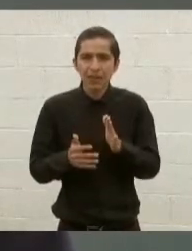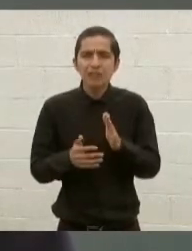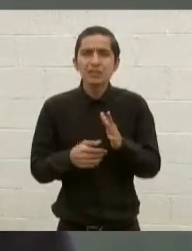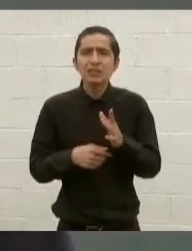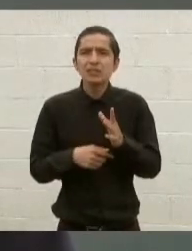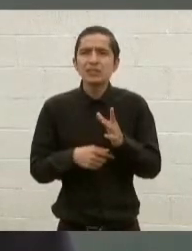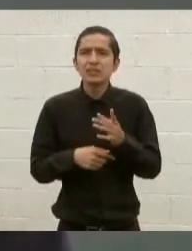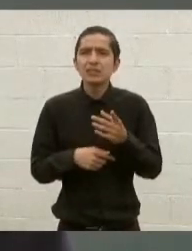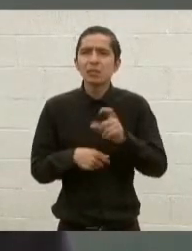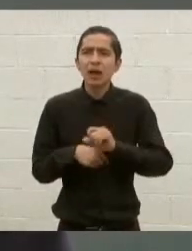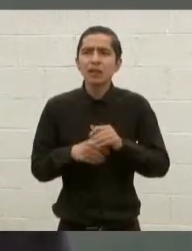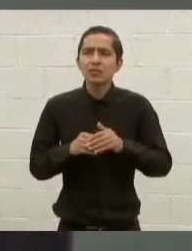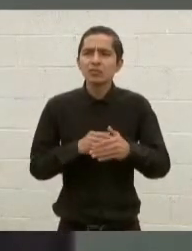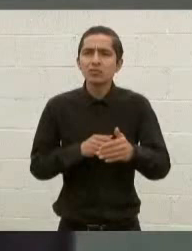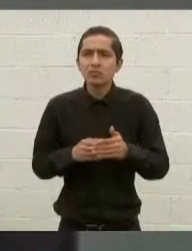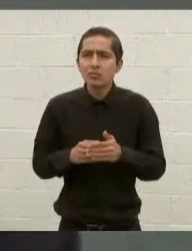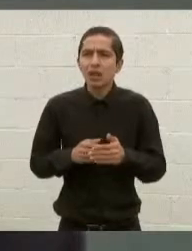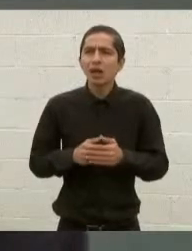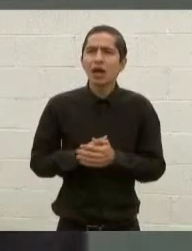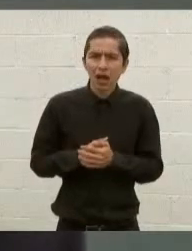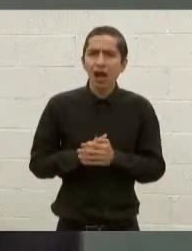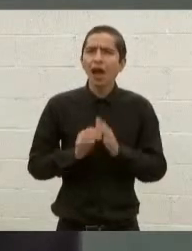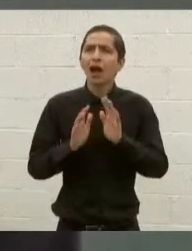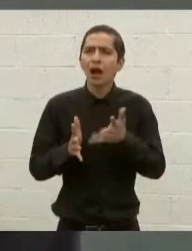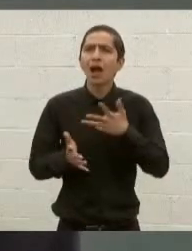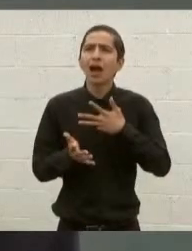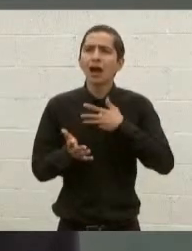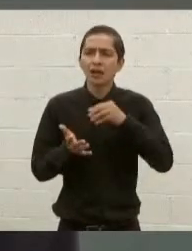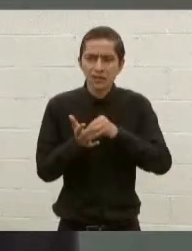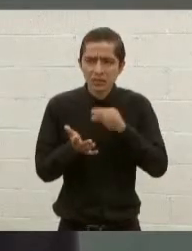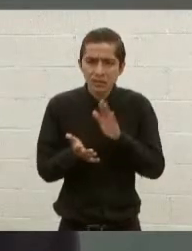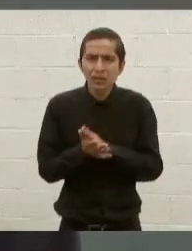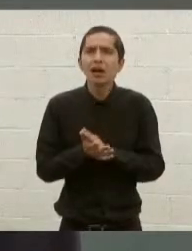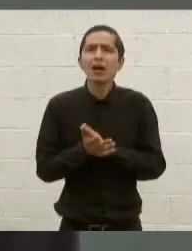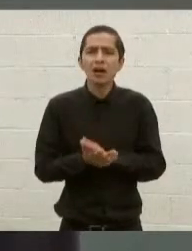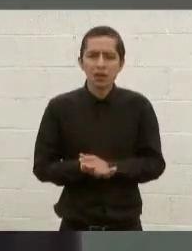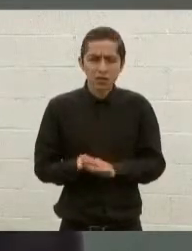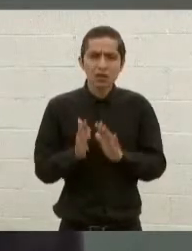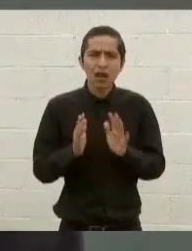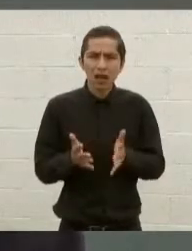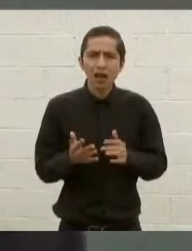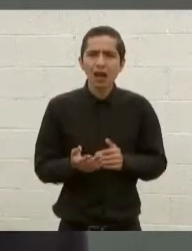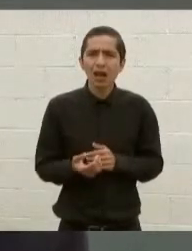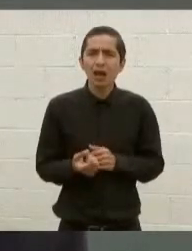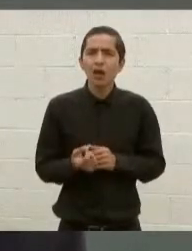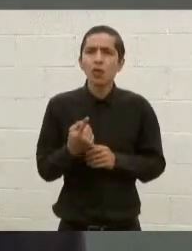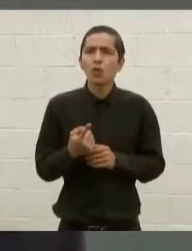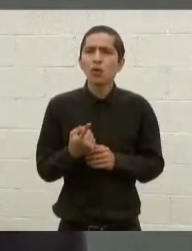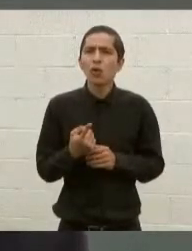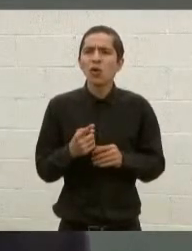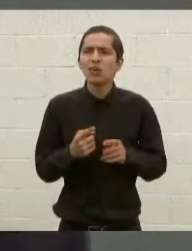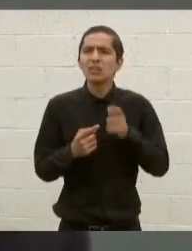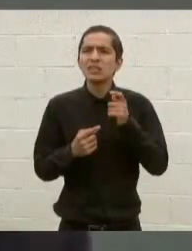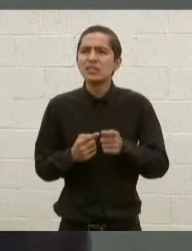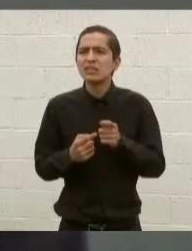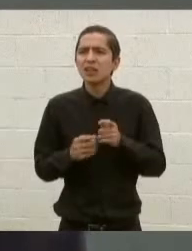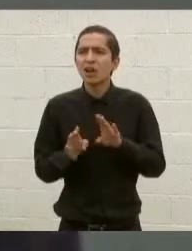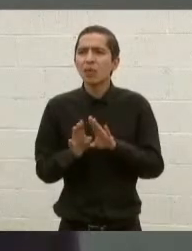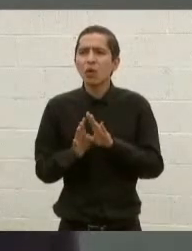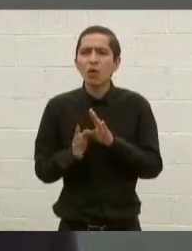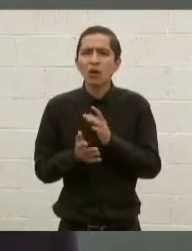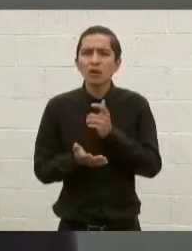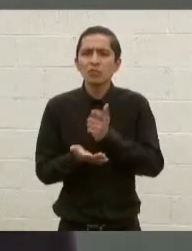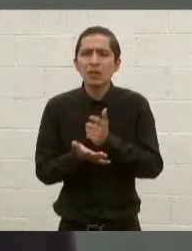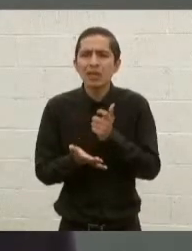se registró una eventual amenaza